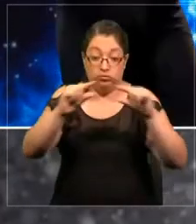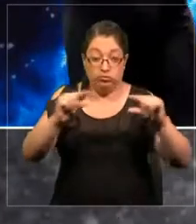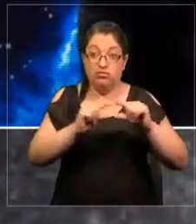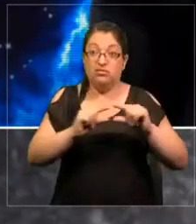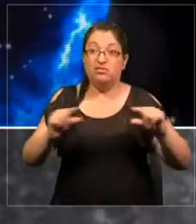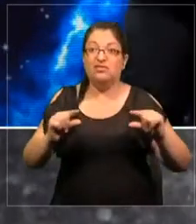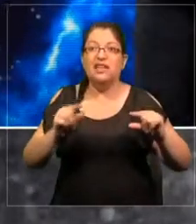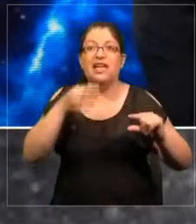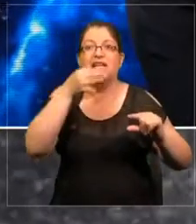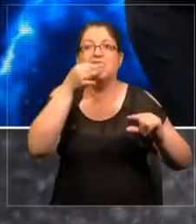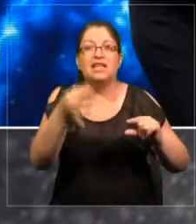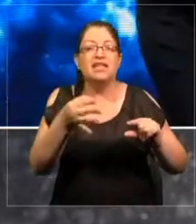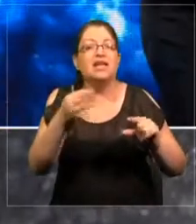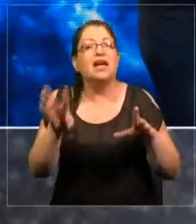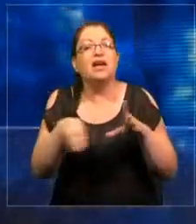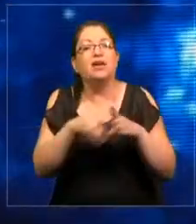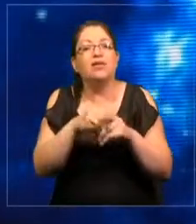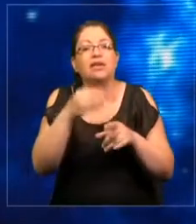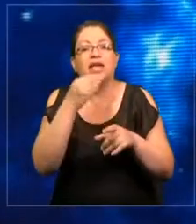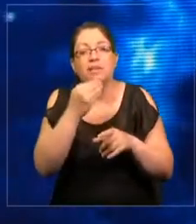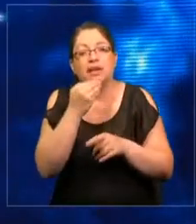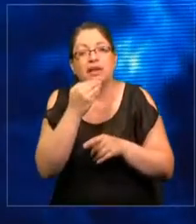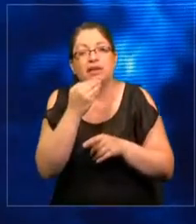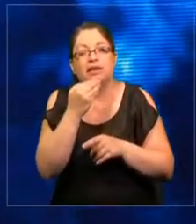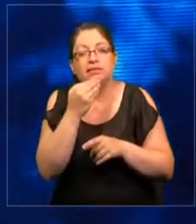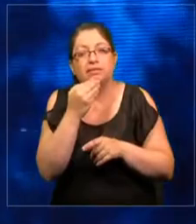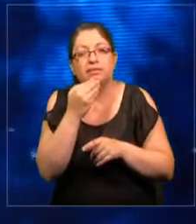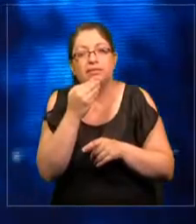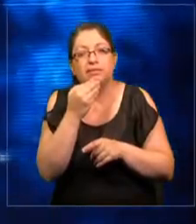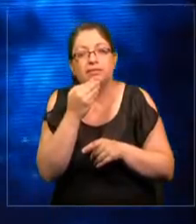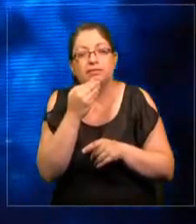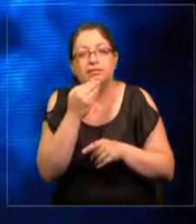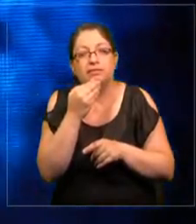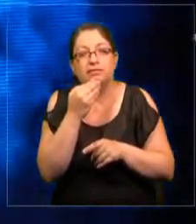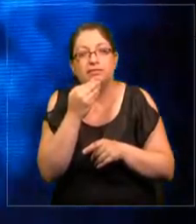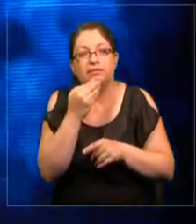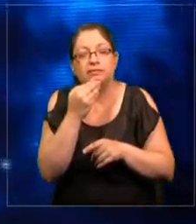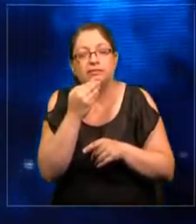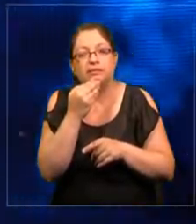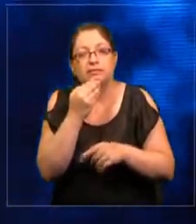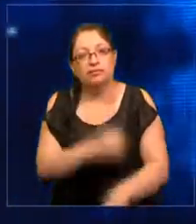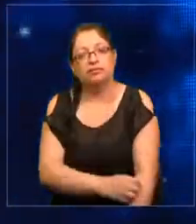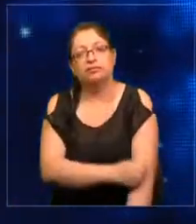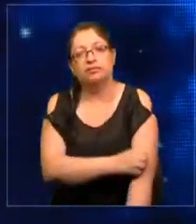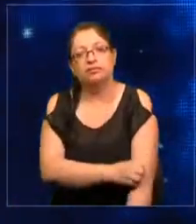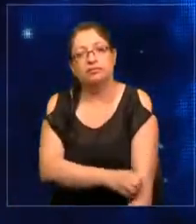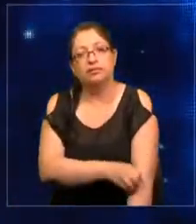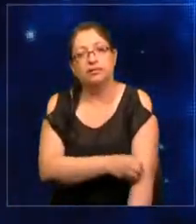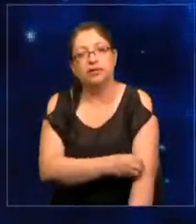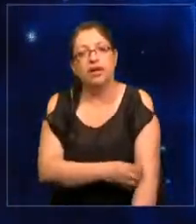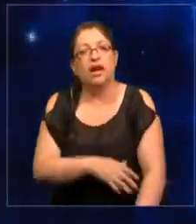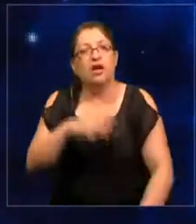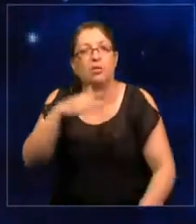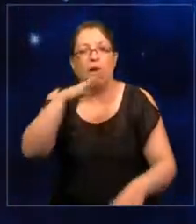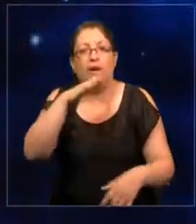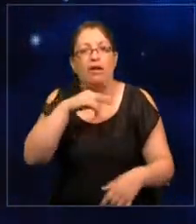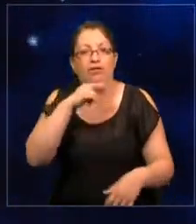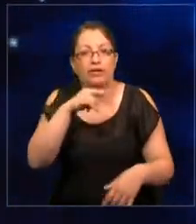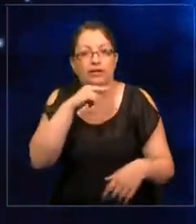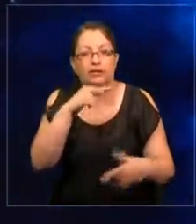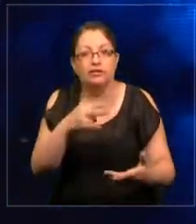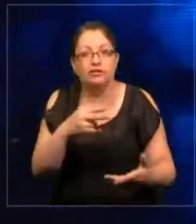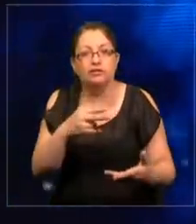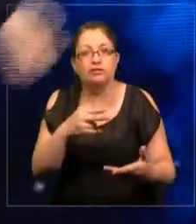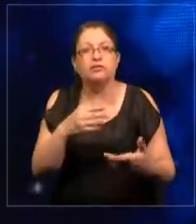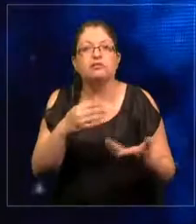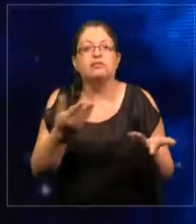incluye agua de drenado y aguas cafés como recurso hídrico. Y esto